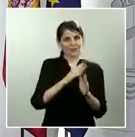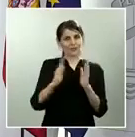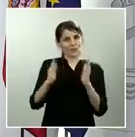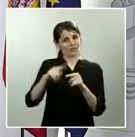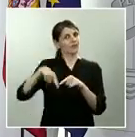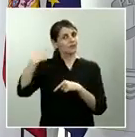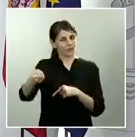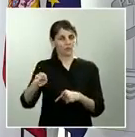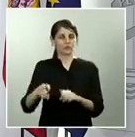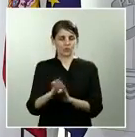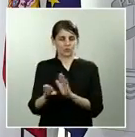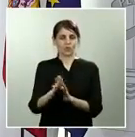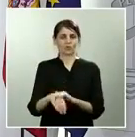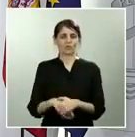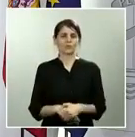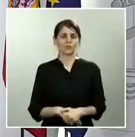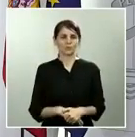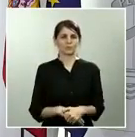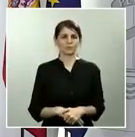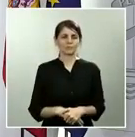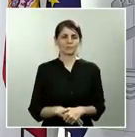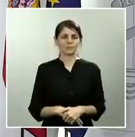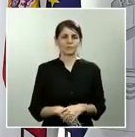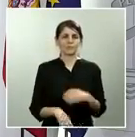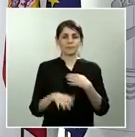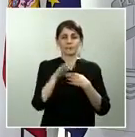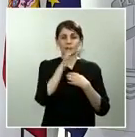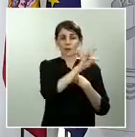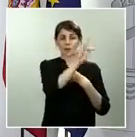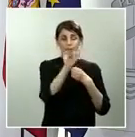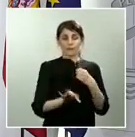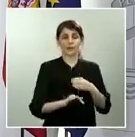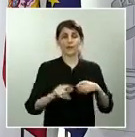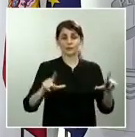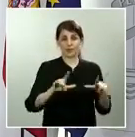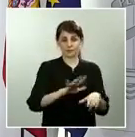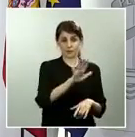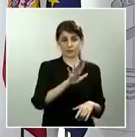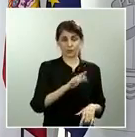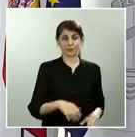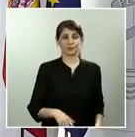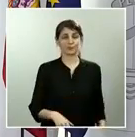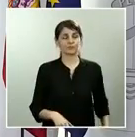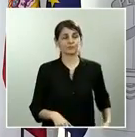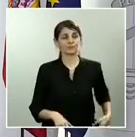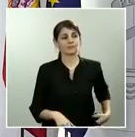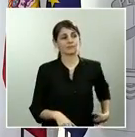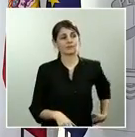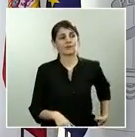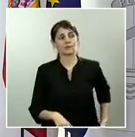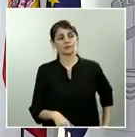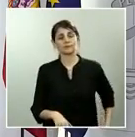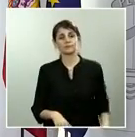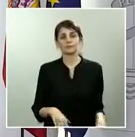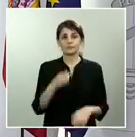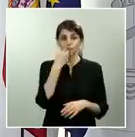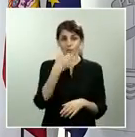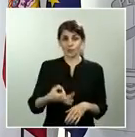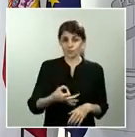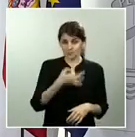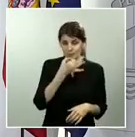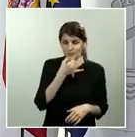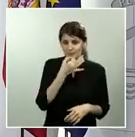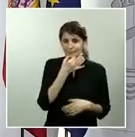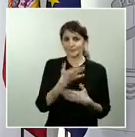Vamos ahora con Telecinco. Adelante, Telecinco. Sí, buenas tardes, ministra. Soy Iñaki Aguado de Informativos Telecinco.